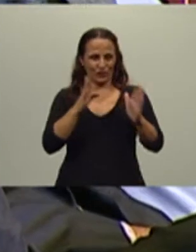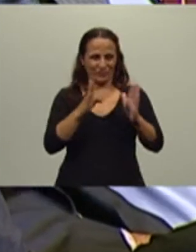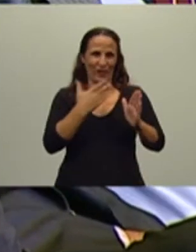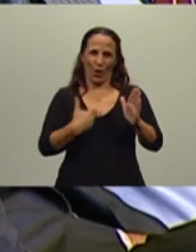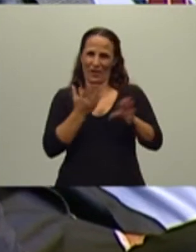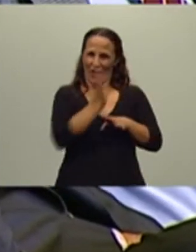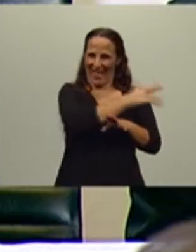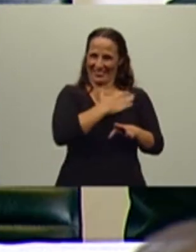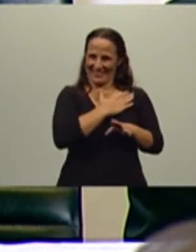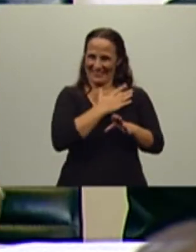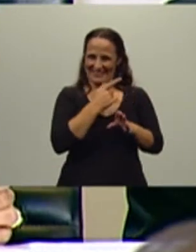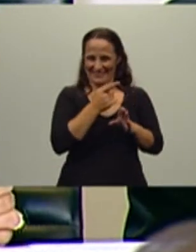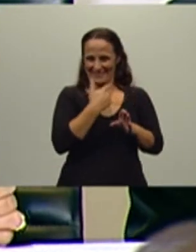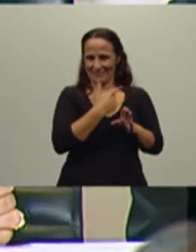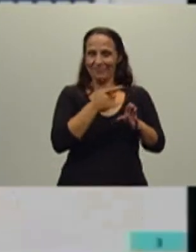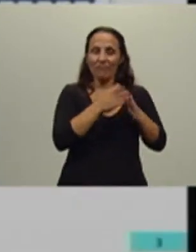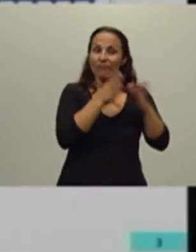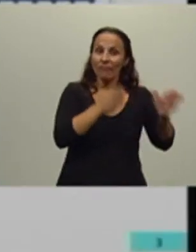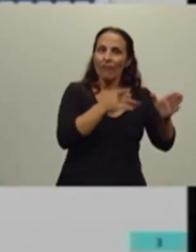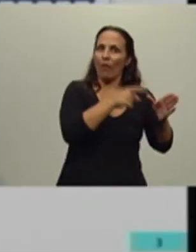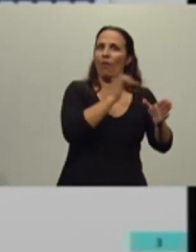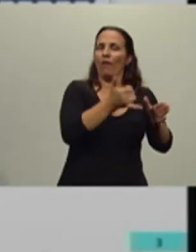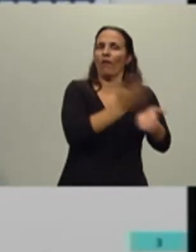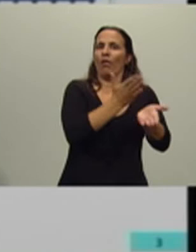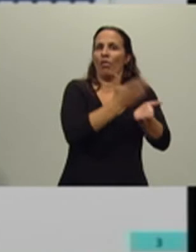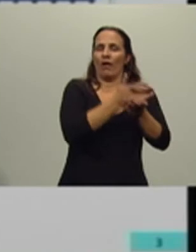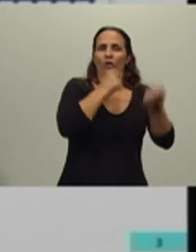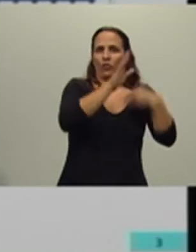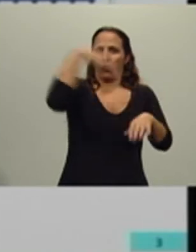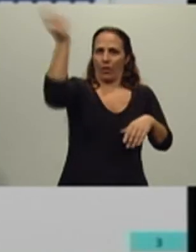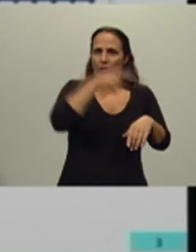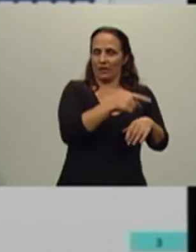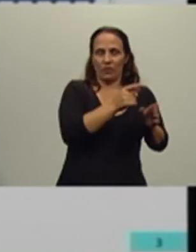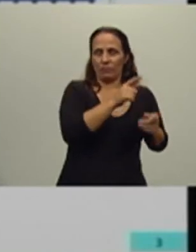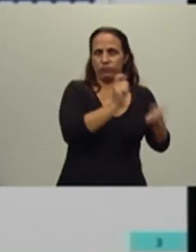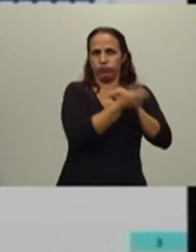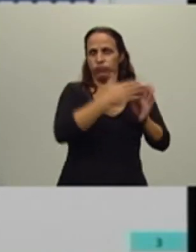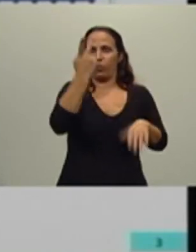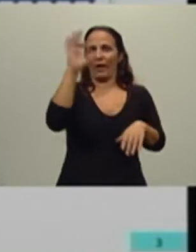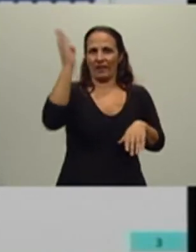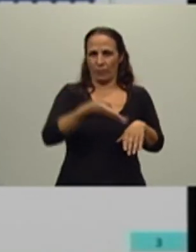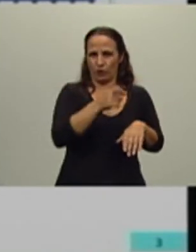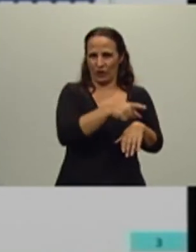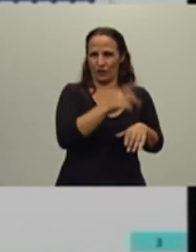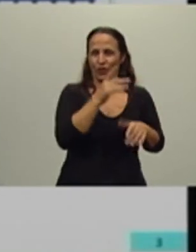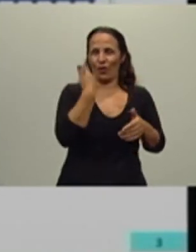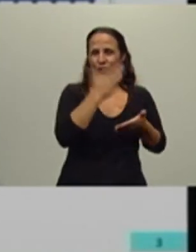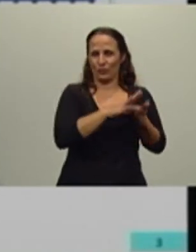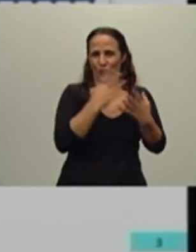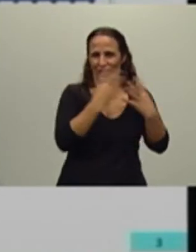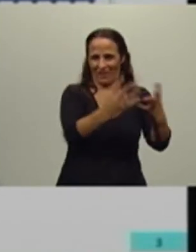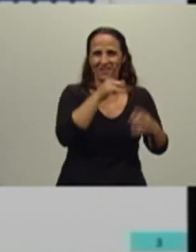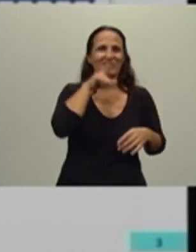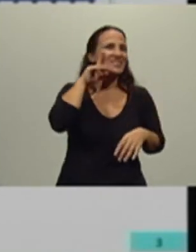fue el que instaló los derechos de exportación, lo llevó a 20% en el trigo y